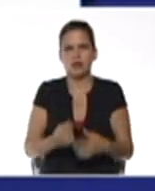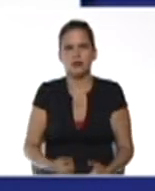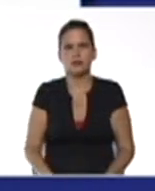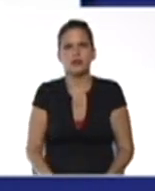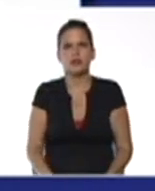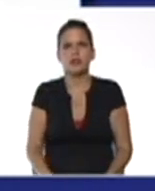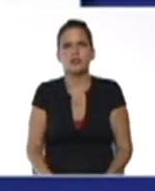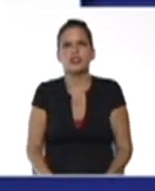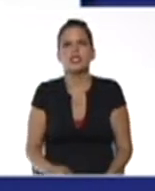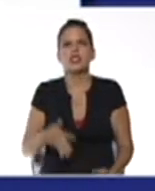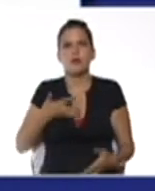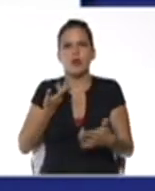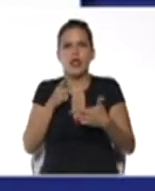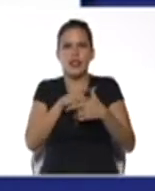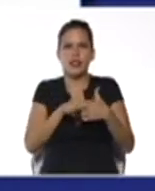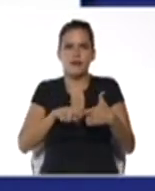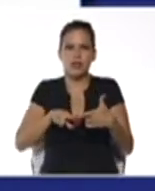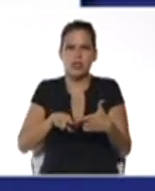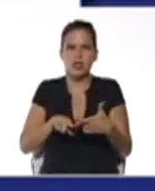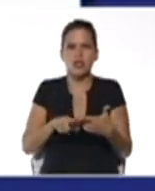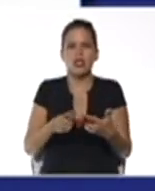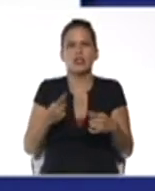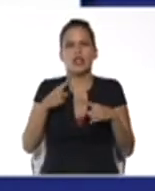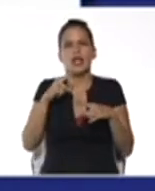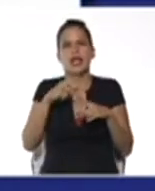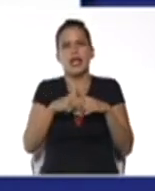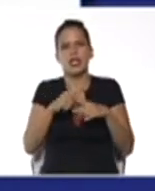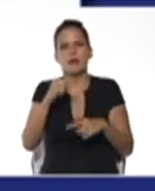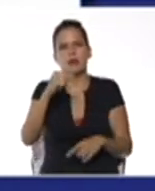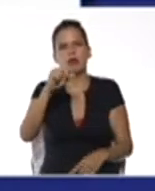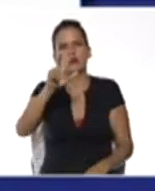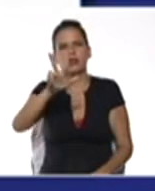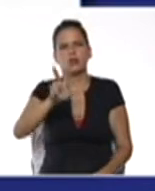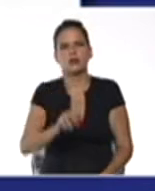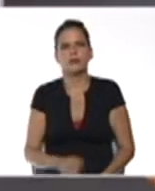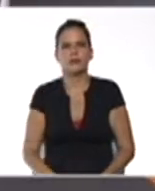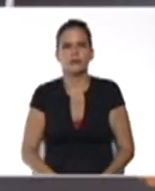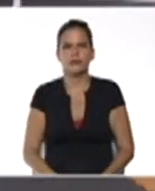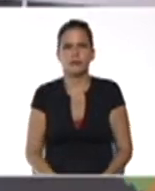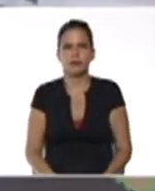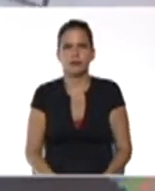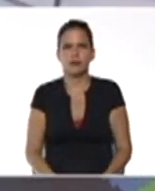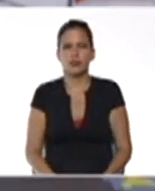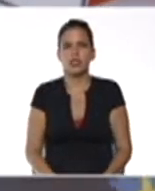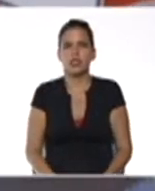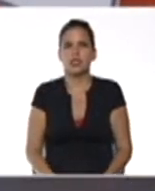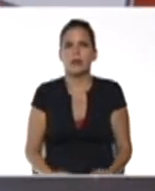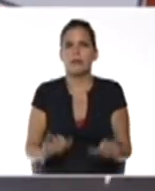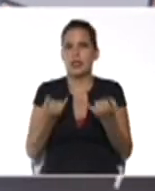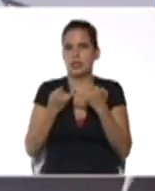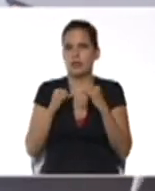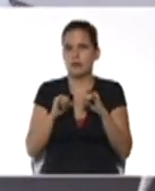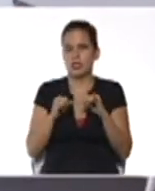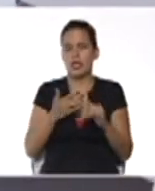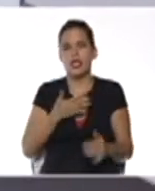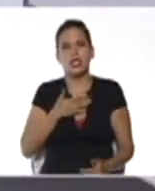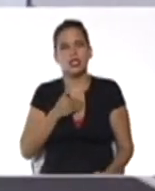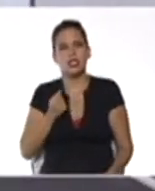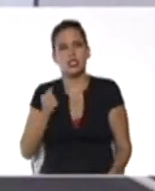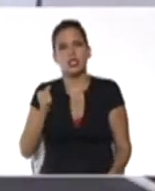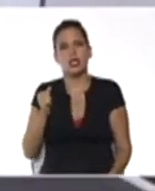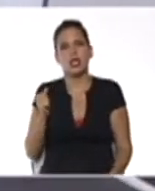sea divisible entre x menos 3 ya para el cierre del segmento quisiera